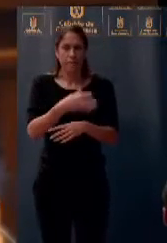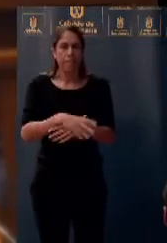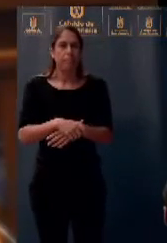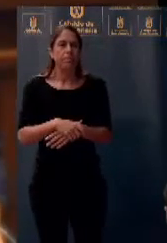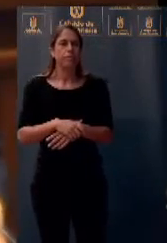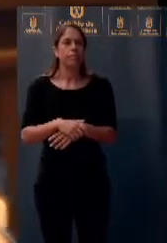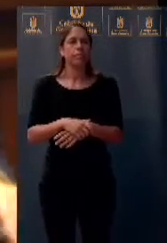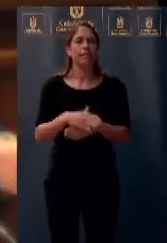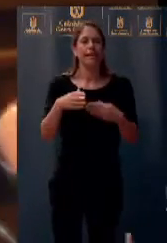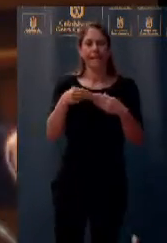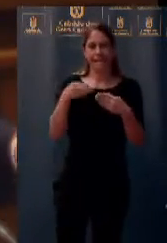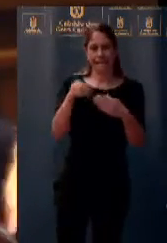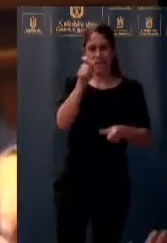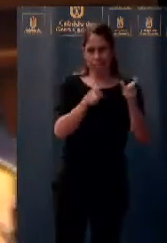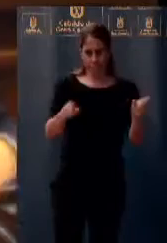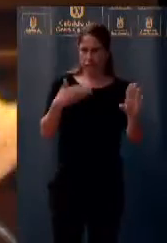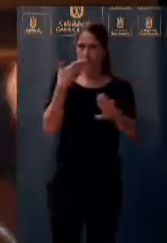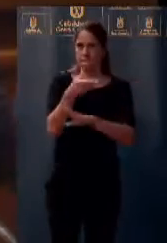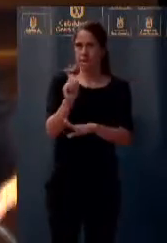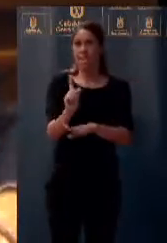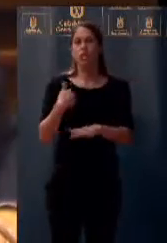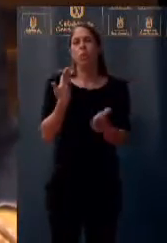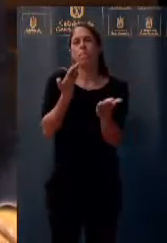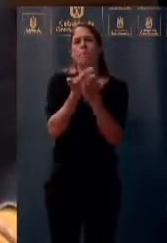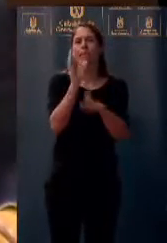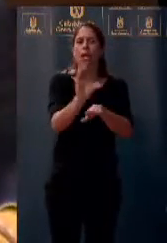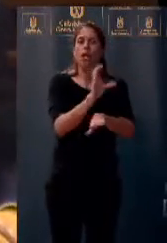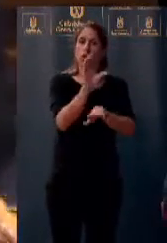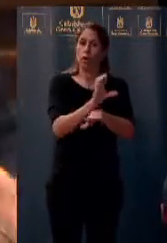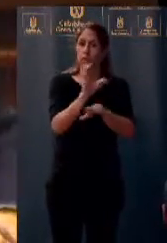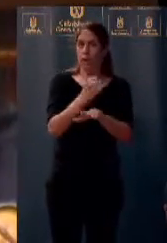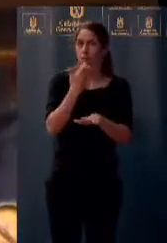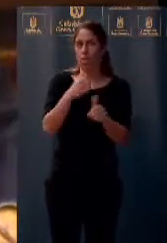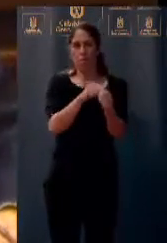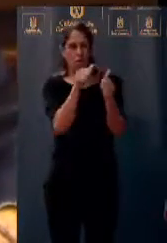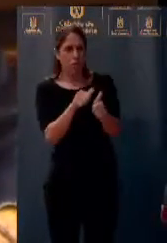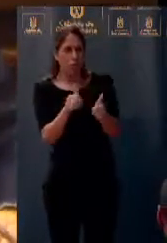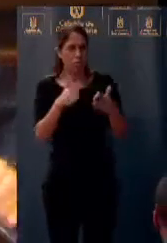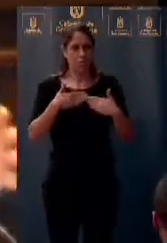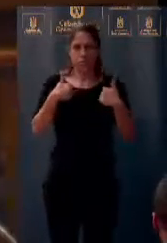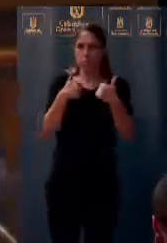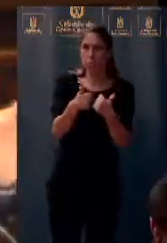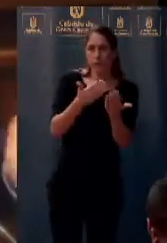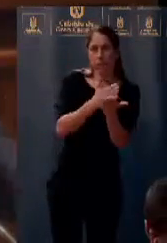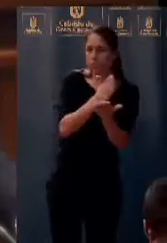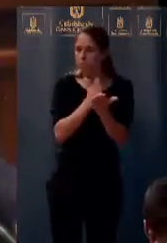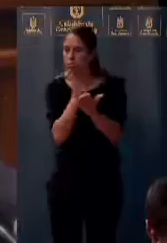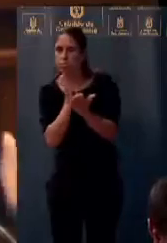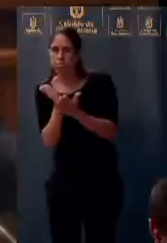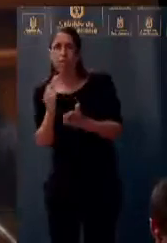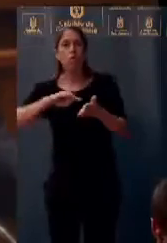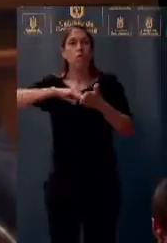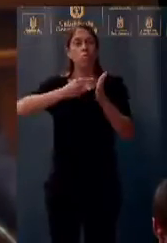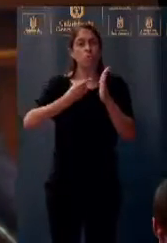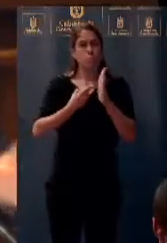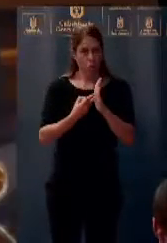pedirle al consejero es, que más allá de que los proyectos técnicos puedan ser de una manera u otra, que yo siempre respetaré los proyectos técnicos, en este caso es un proyecto